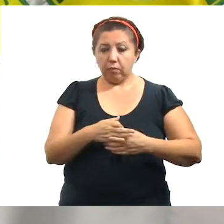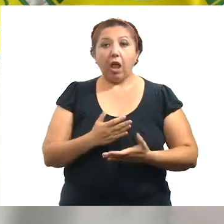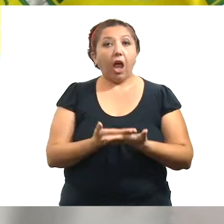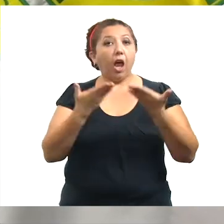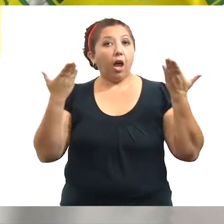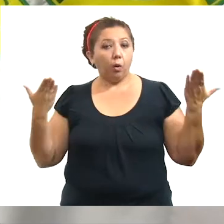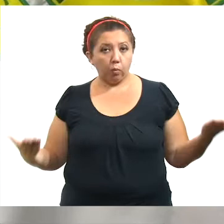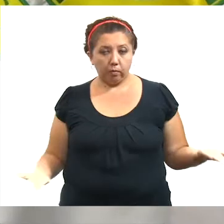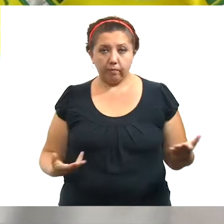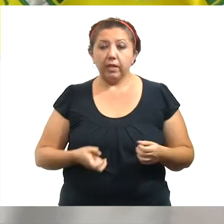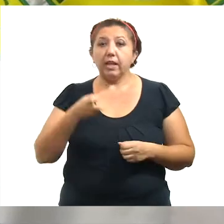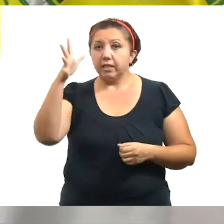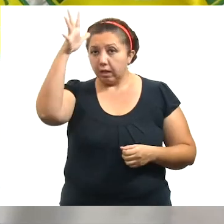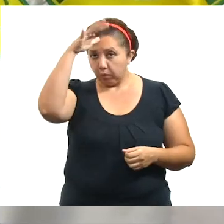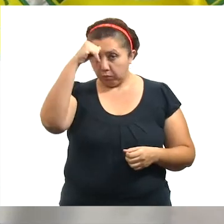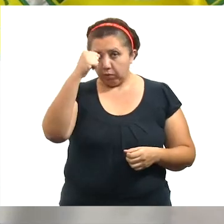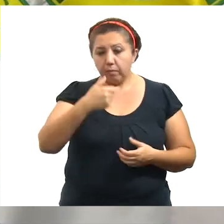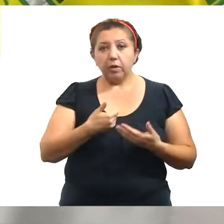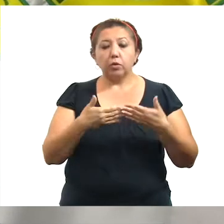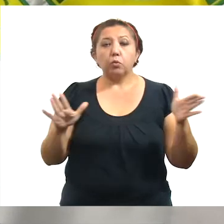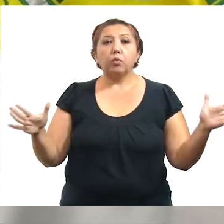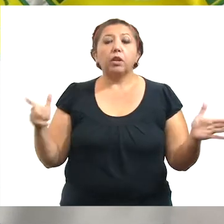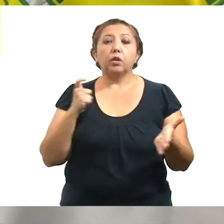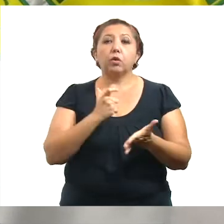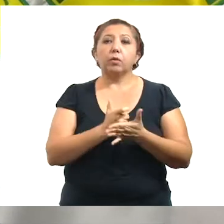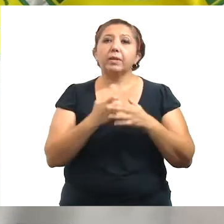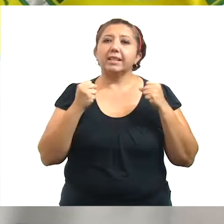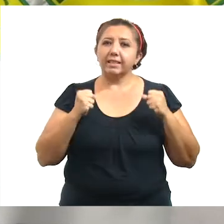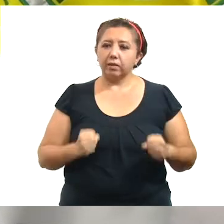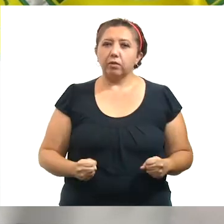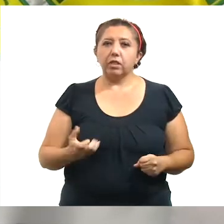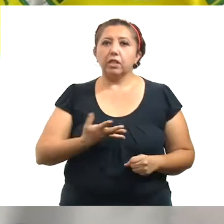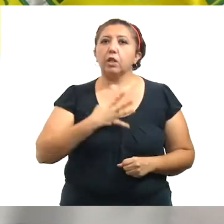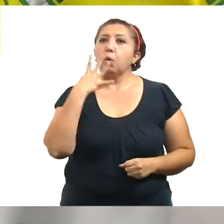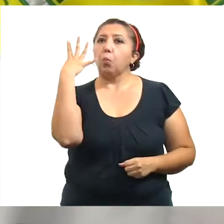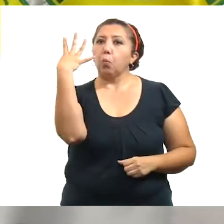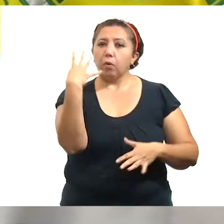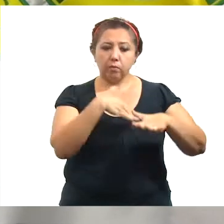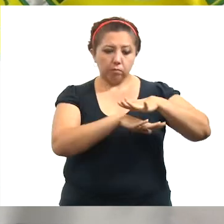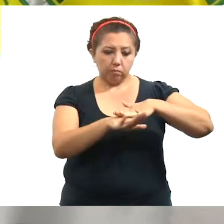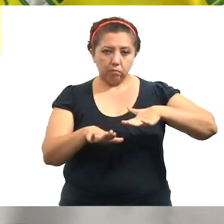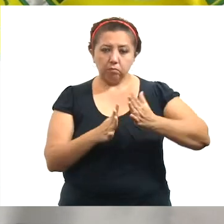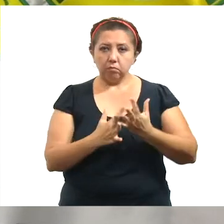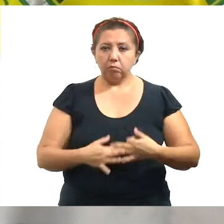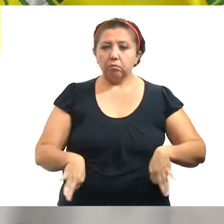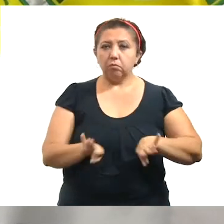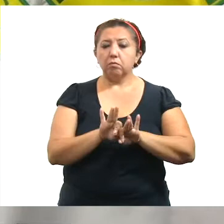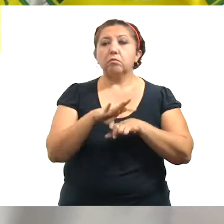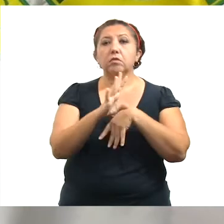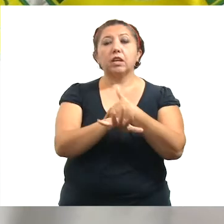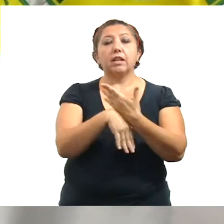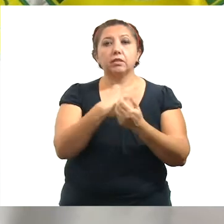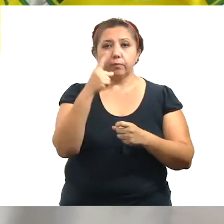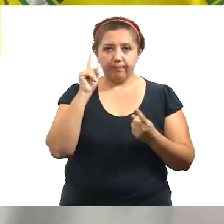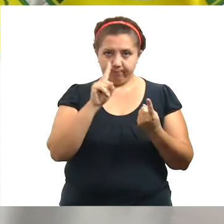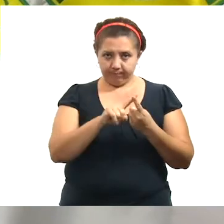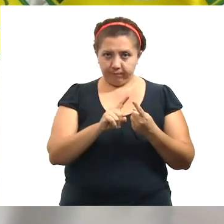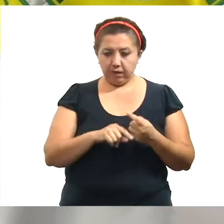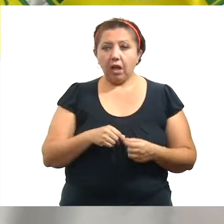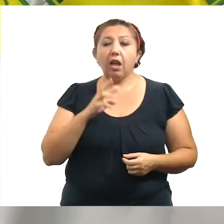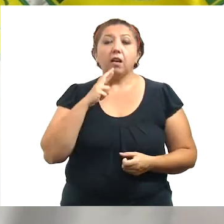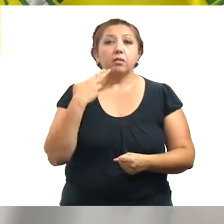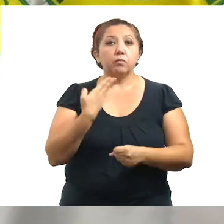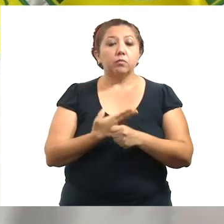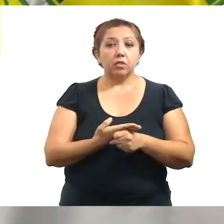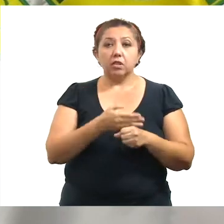Ahora bien, este gran acuerdo para la reapertura económica segura tiene cuatro pilares indispensables para su éxito. Primero, la